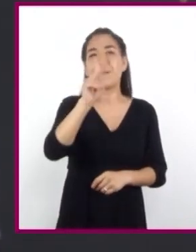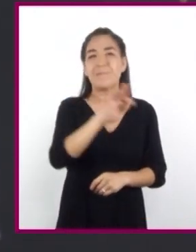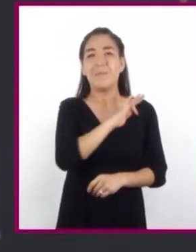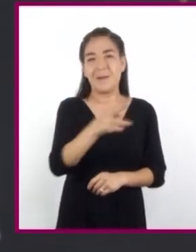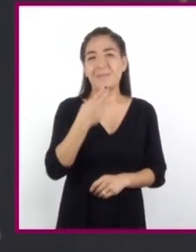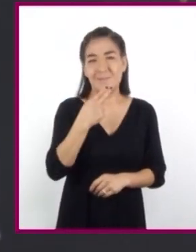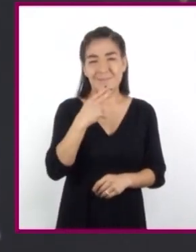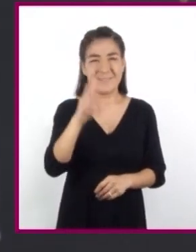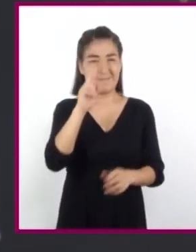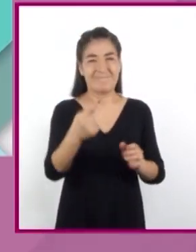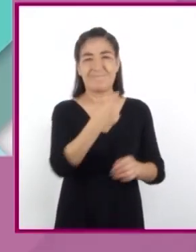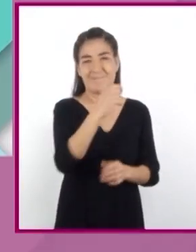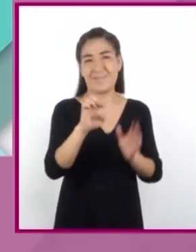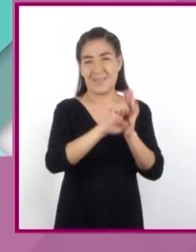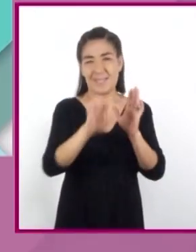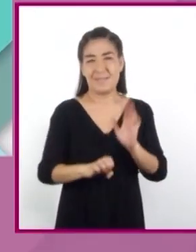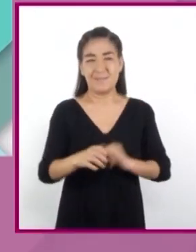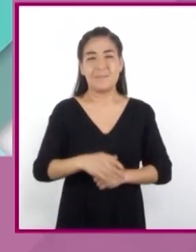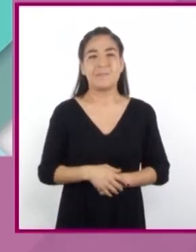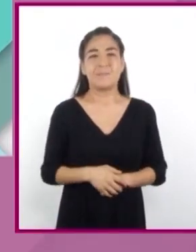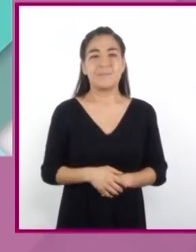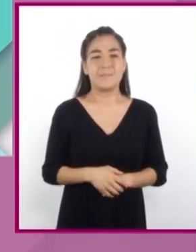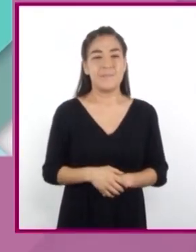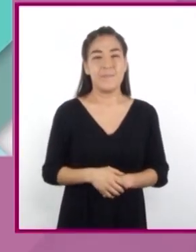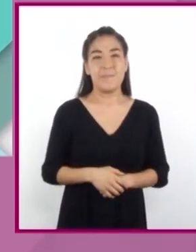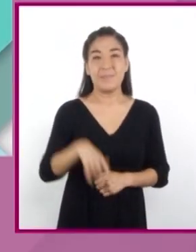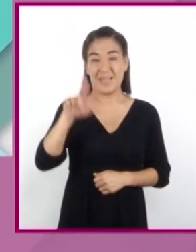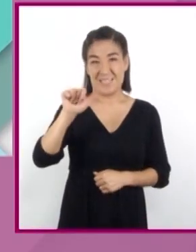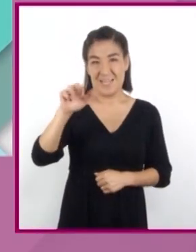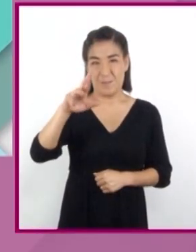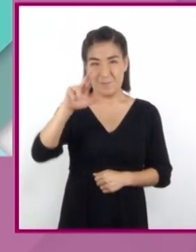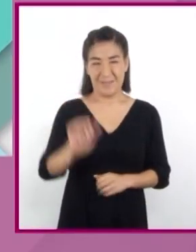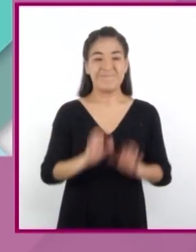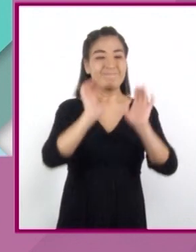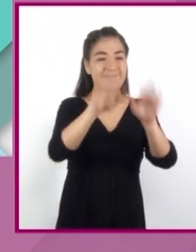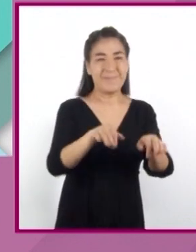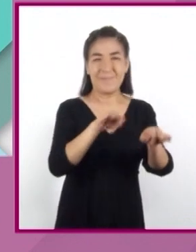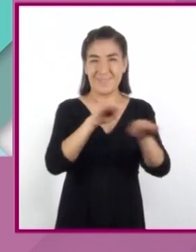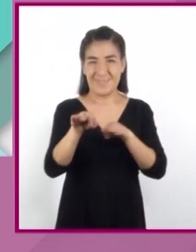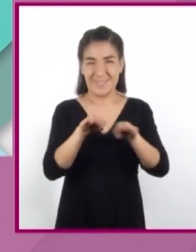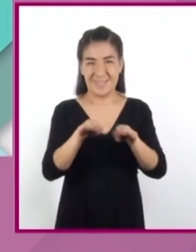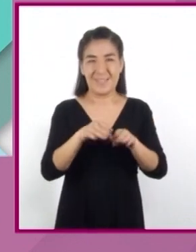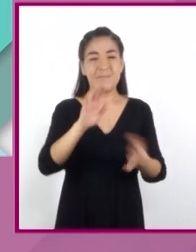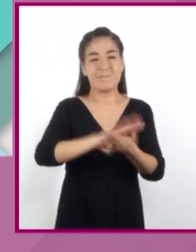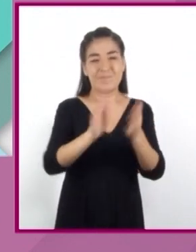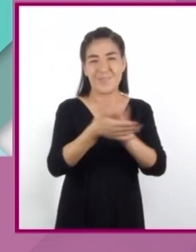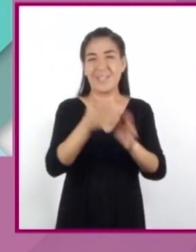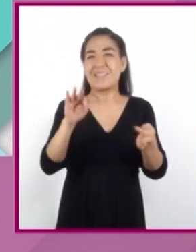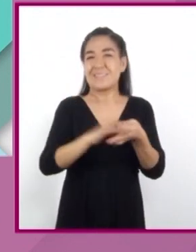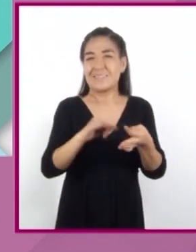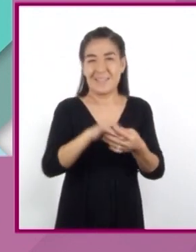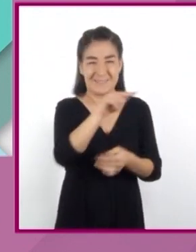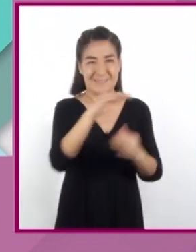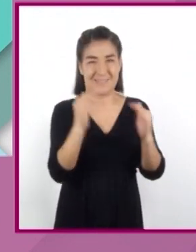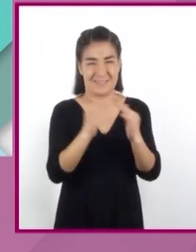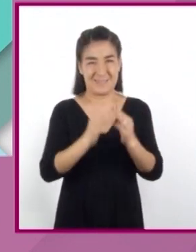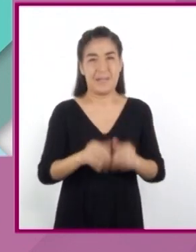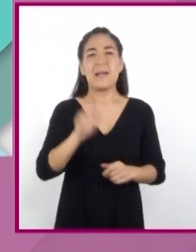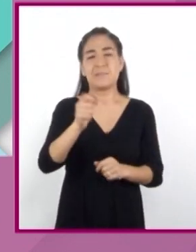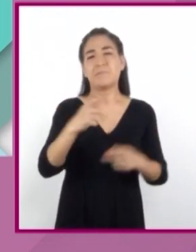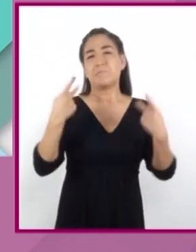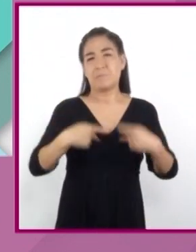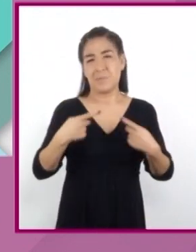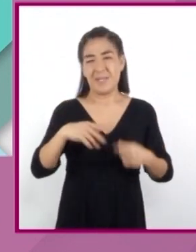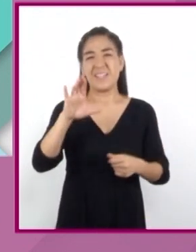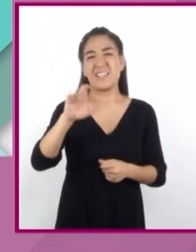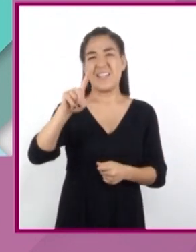ver en el siguiente ejemplo. Laura entró a trabajar en una tortillería cercana a su casa. Un cliente le pidió